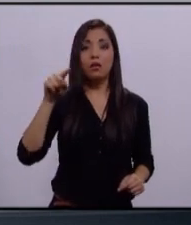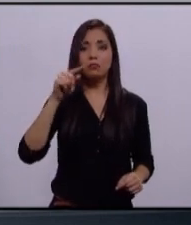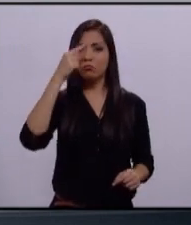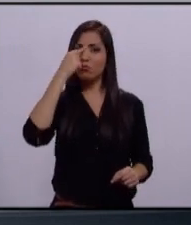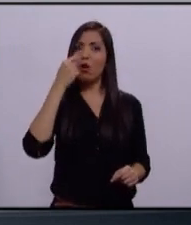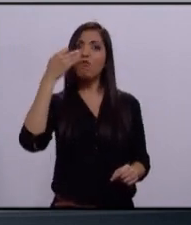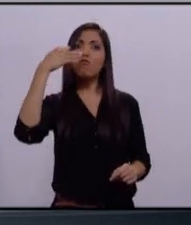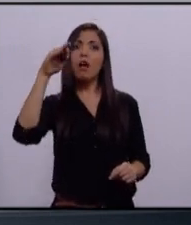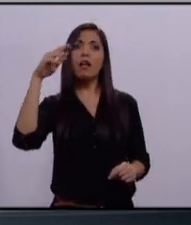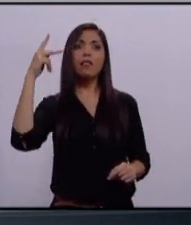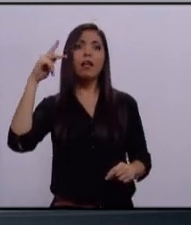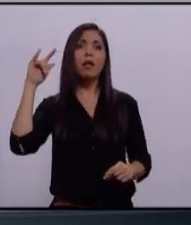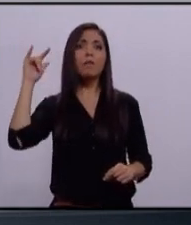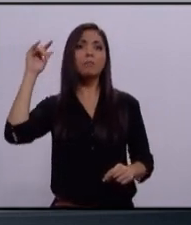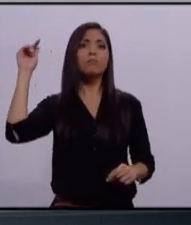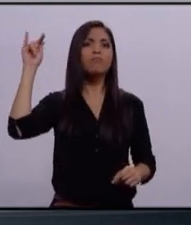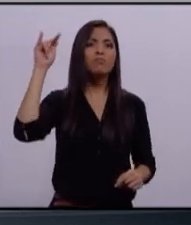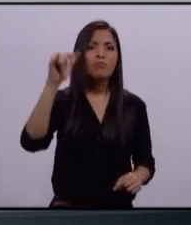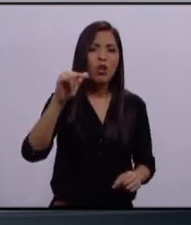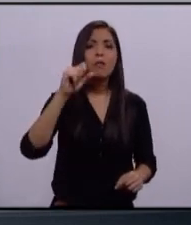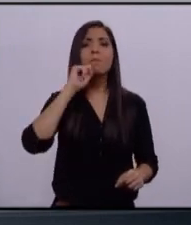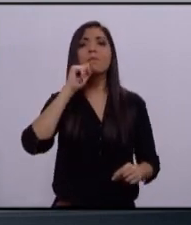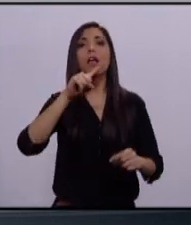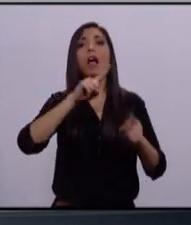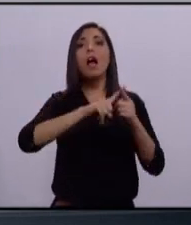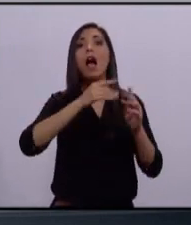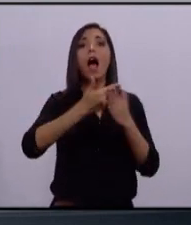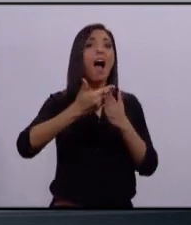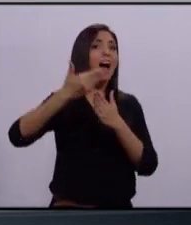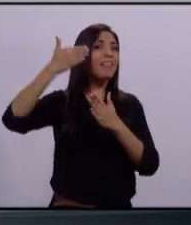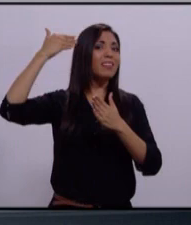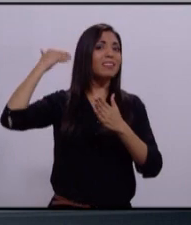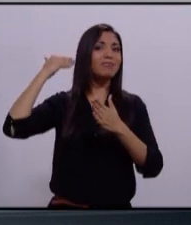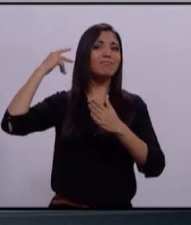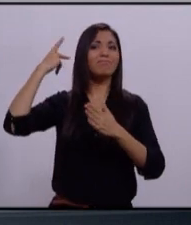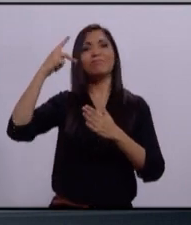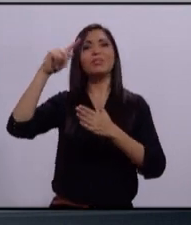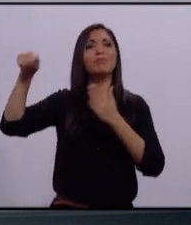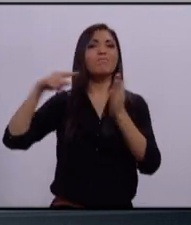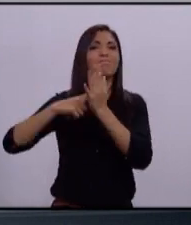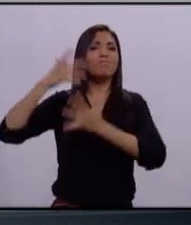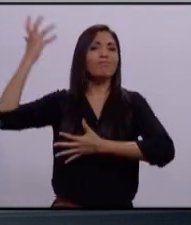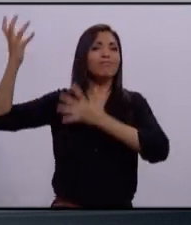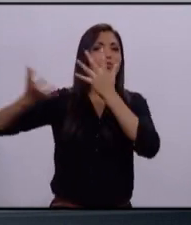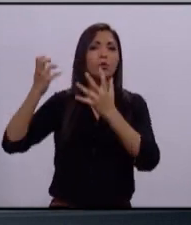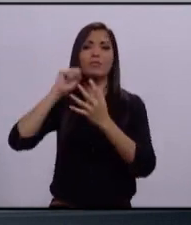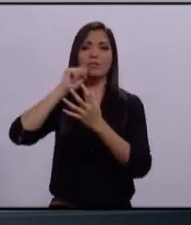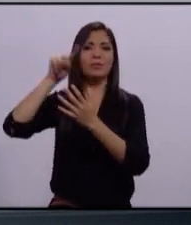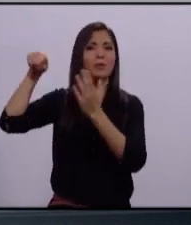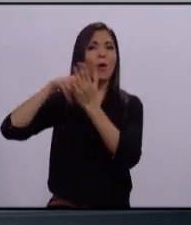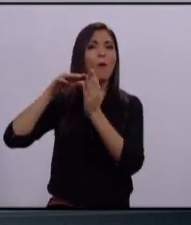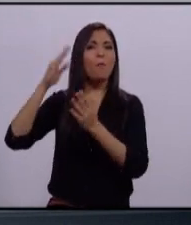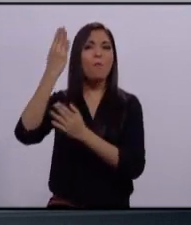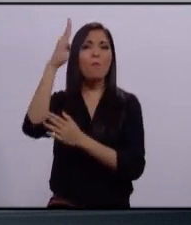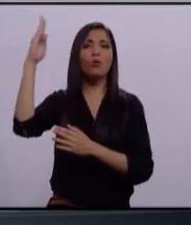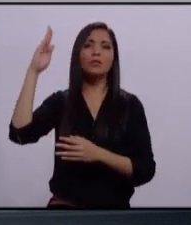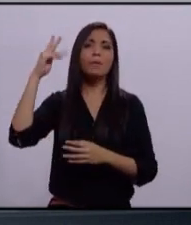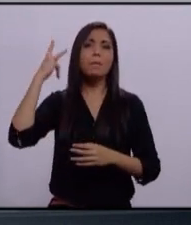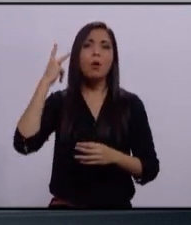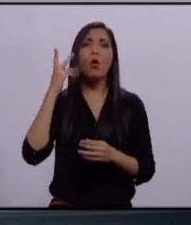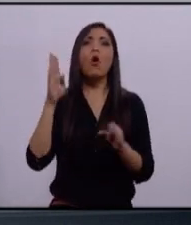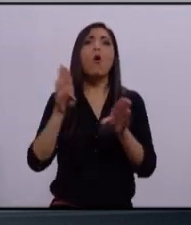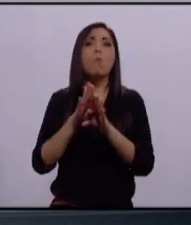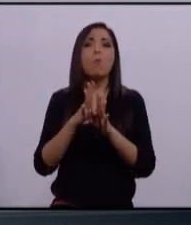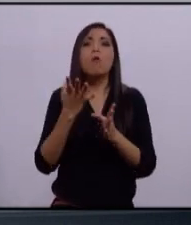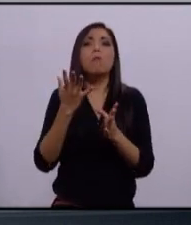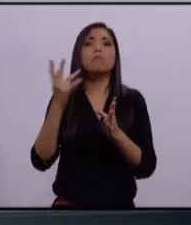donde apagaron el gran incendio del bosque de la primavera, como ciudadano, como tú y yo, únicamente con un teléfono o